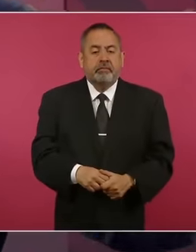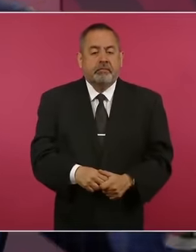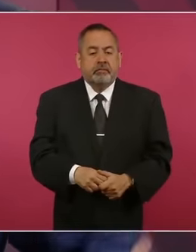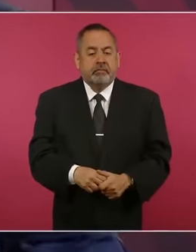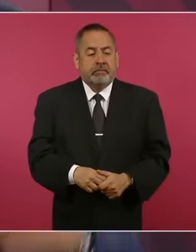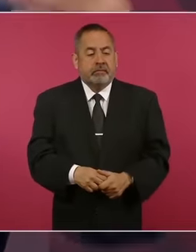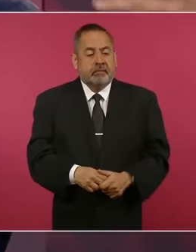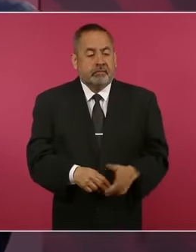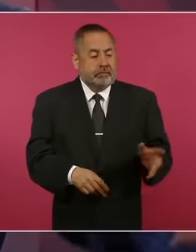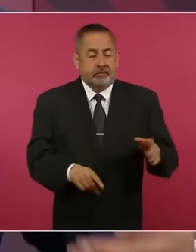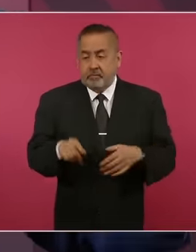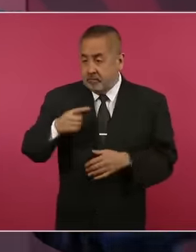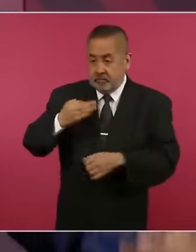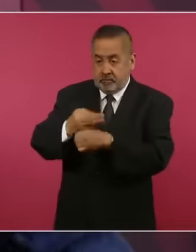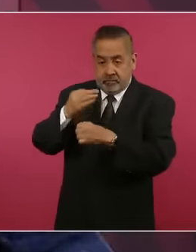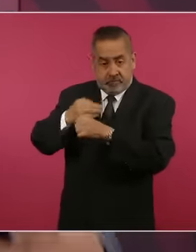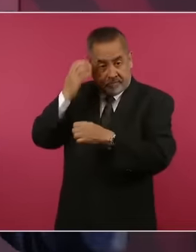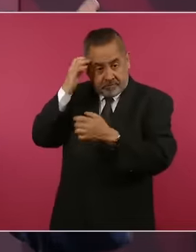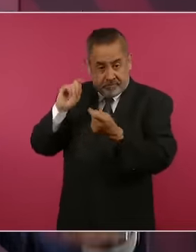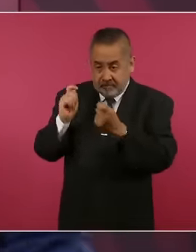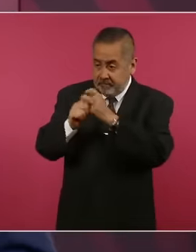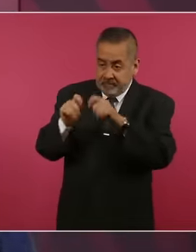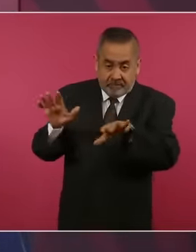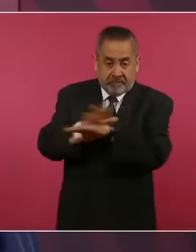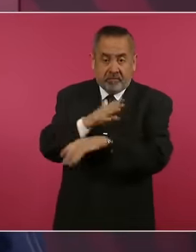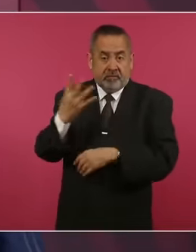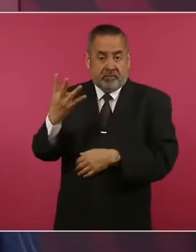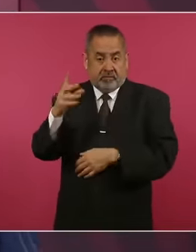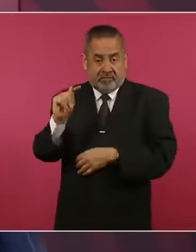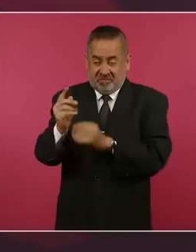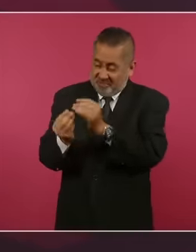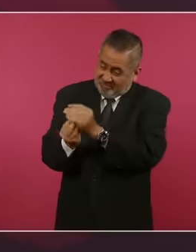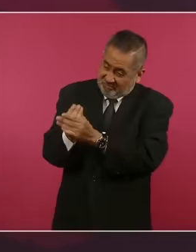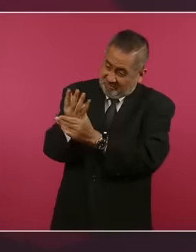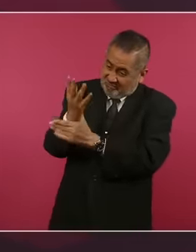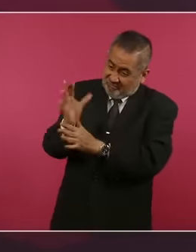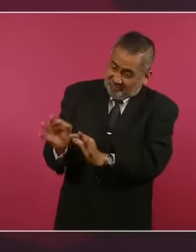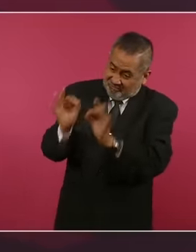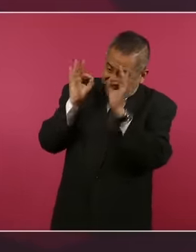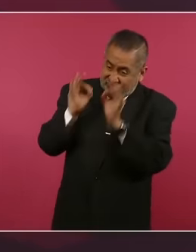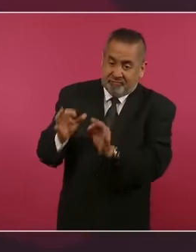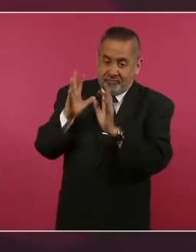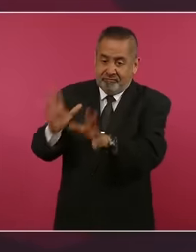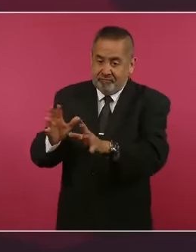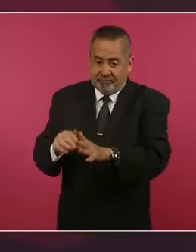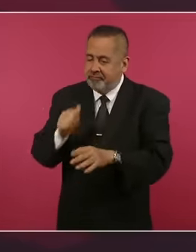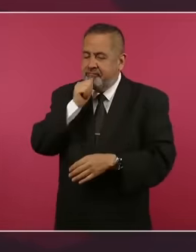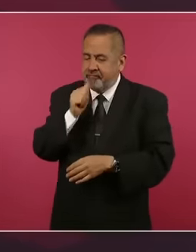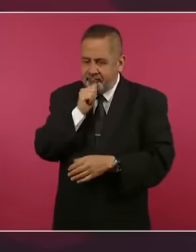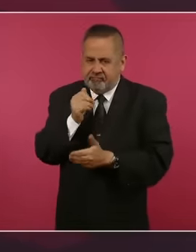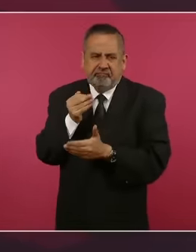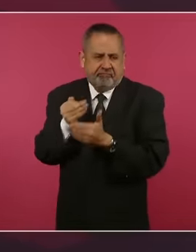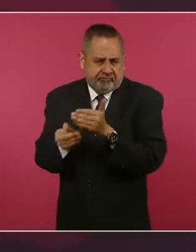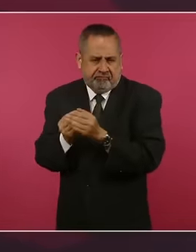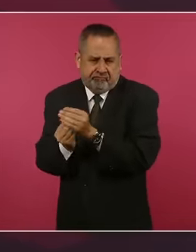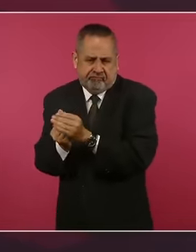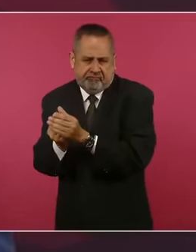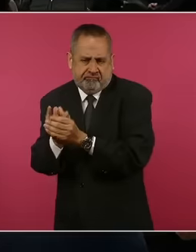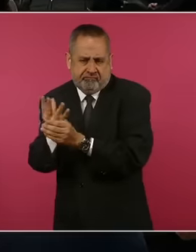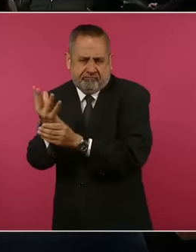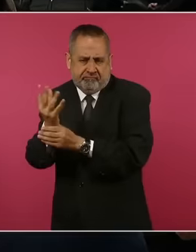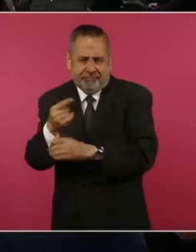nuevo, estamos en un proceso de transición, no acaba de nacer y lo viejo